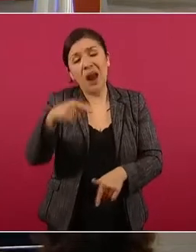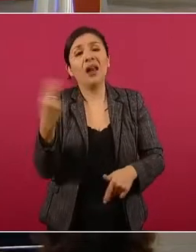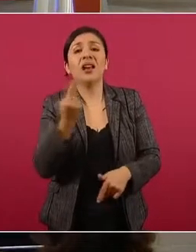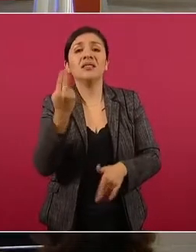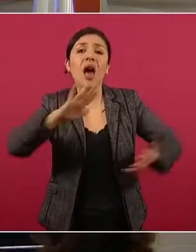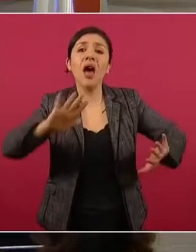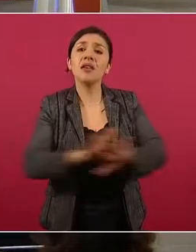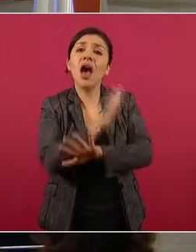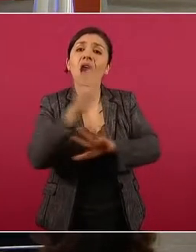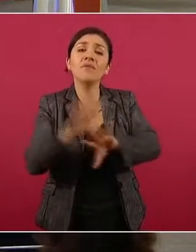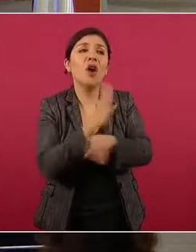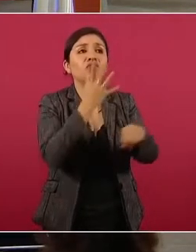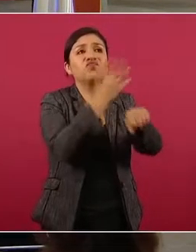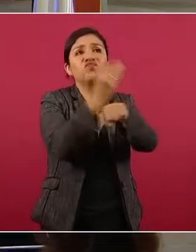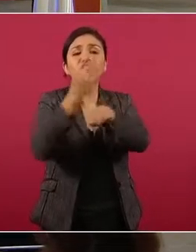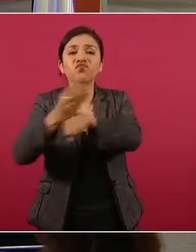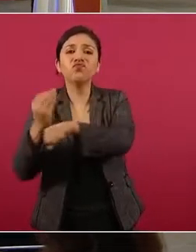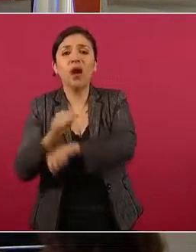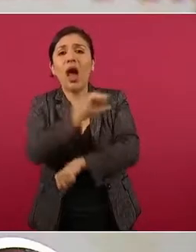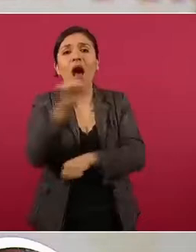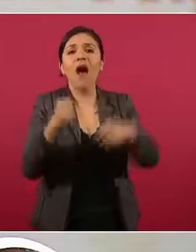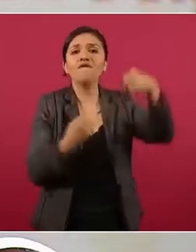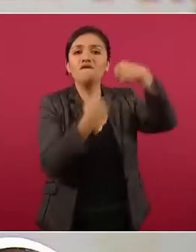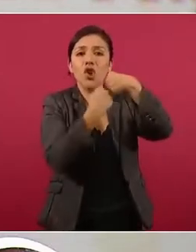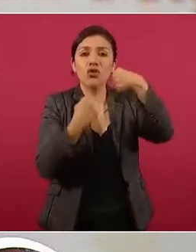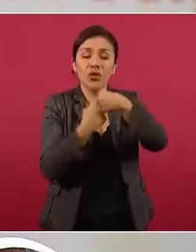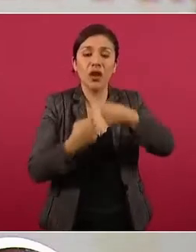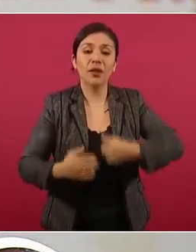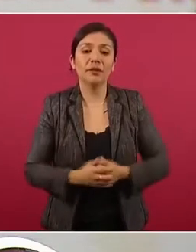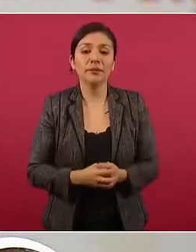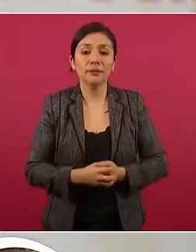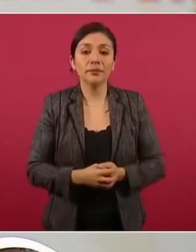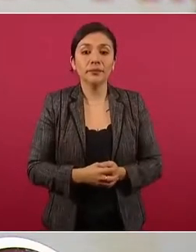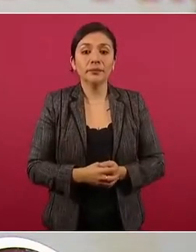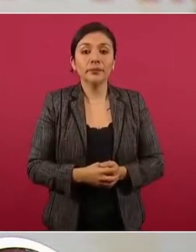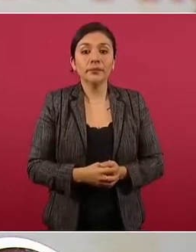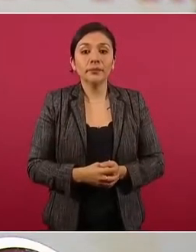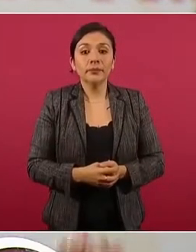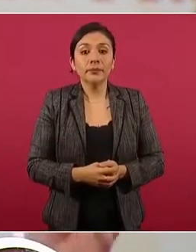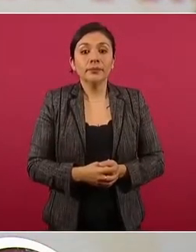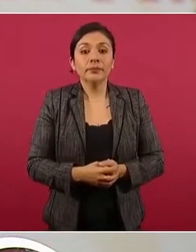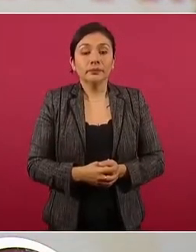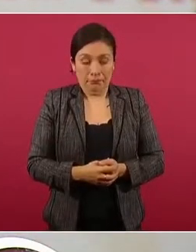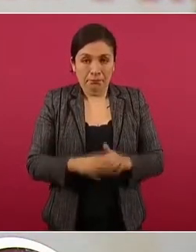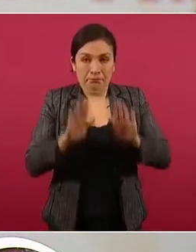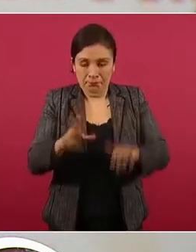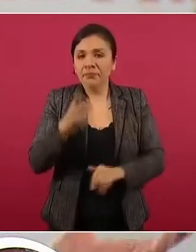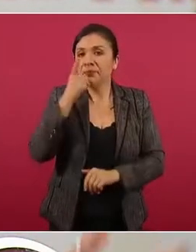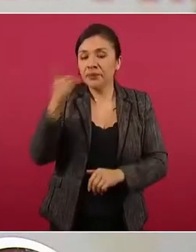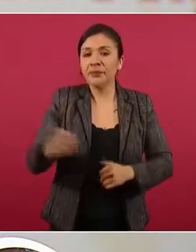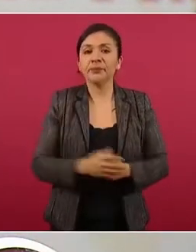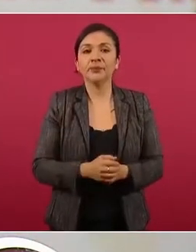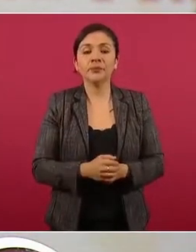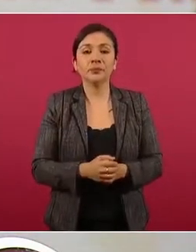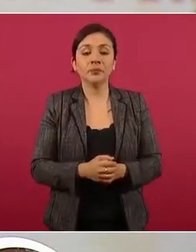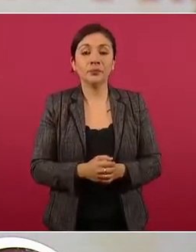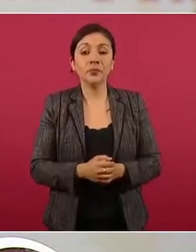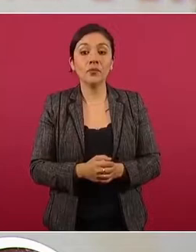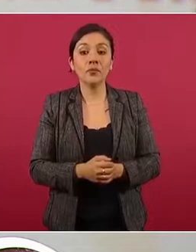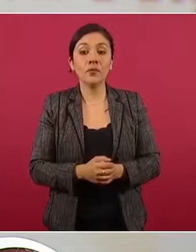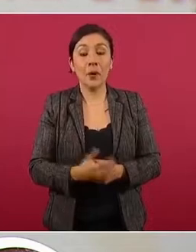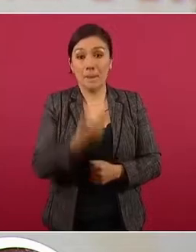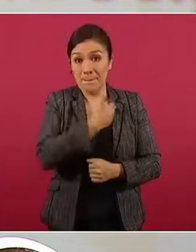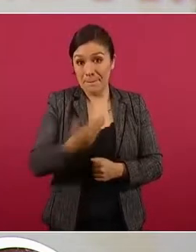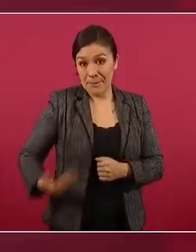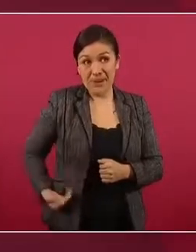modernización de la infraestructura fronteriza. Y vamos a citarlo. La declaración conjunta de los